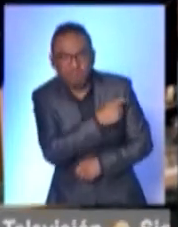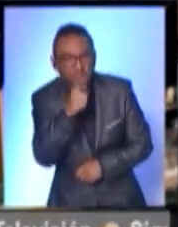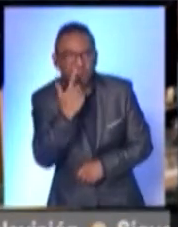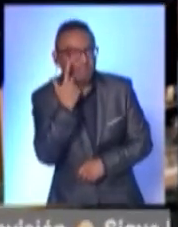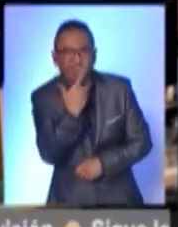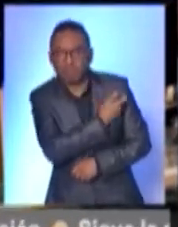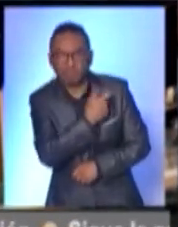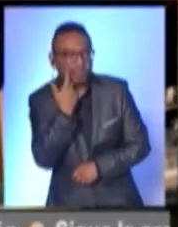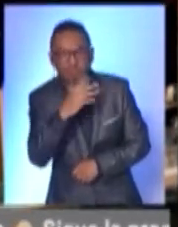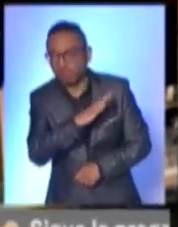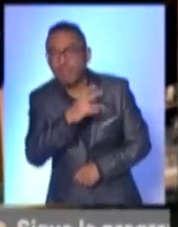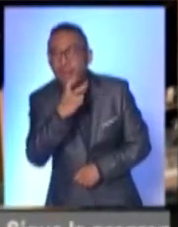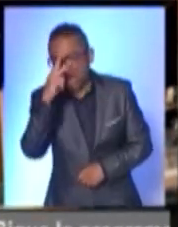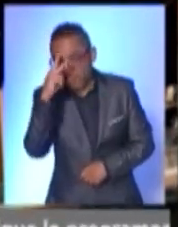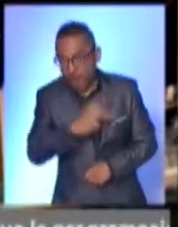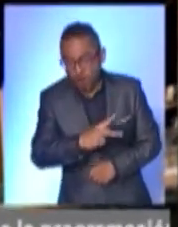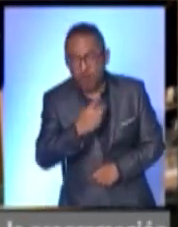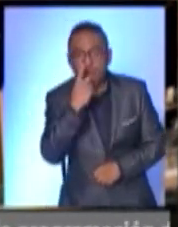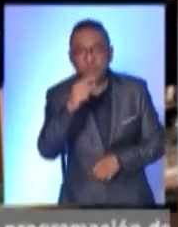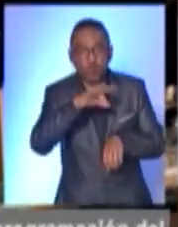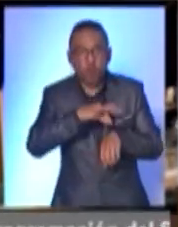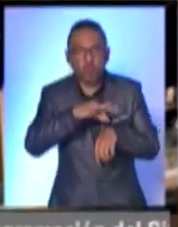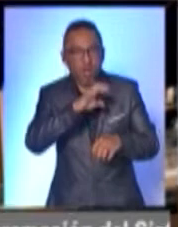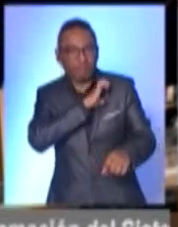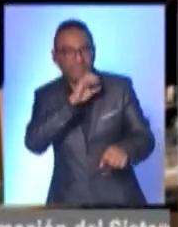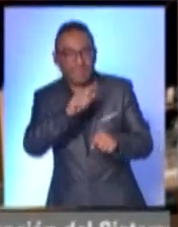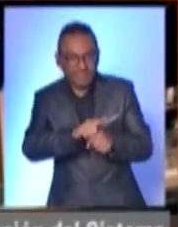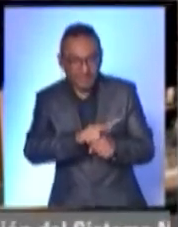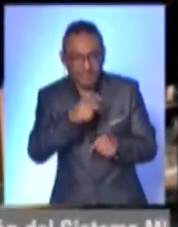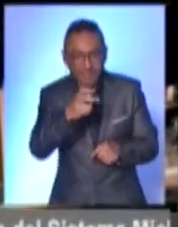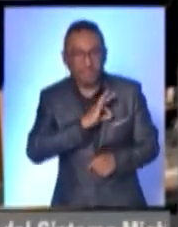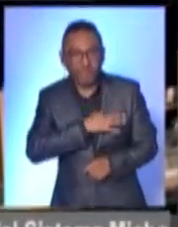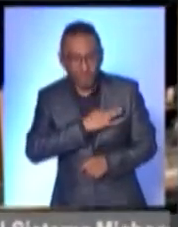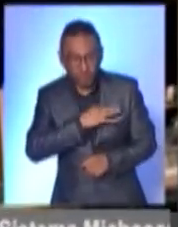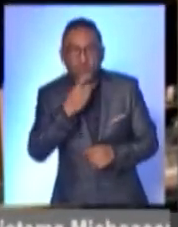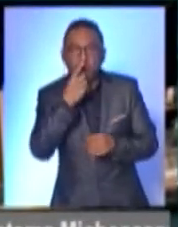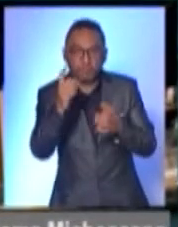Así lo aseguró el médico infectólogo Jorge Vázquez Narváez, quien estuvo a cargo de la